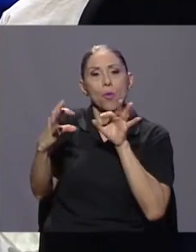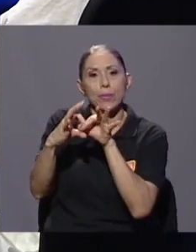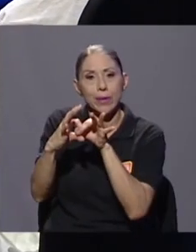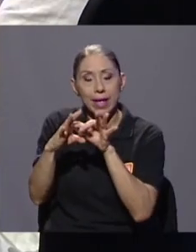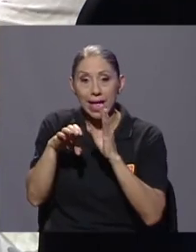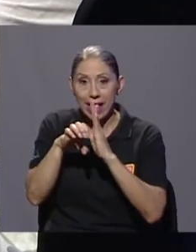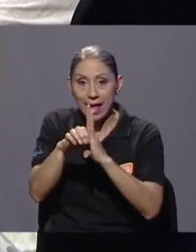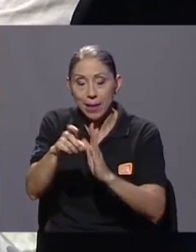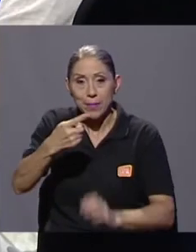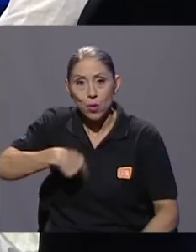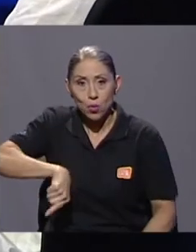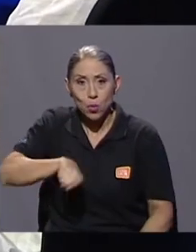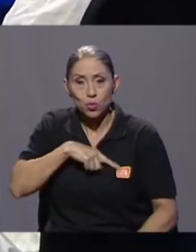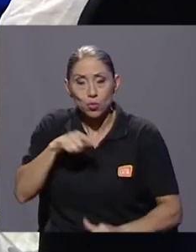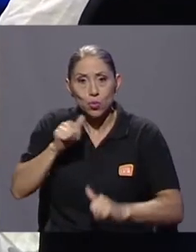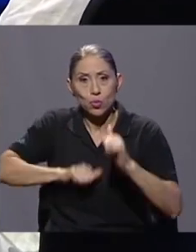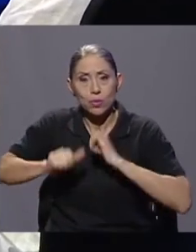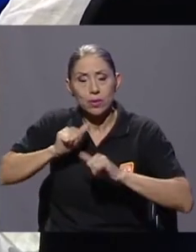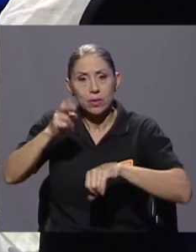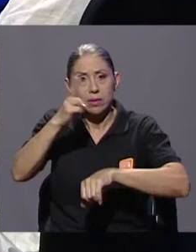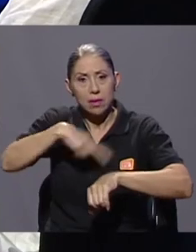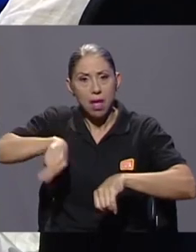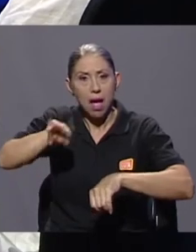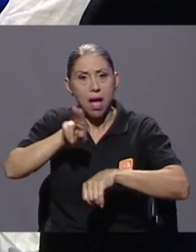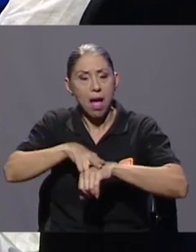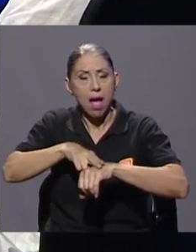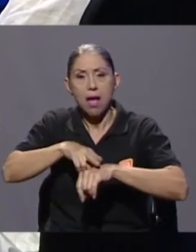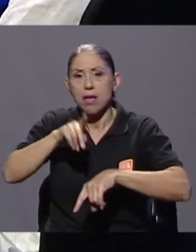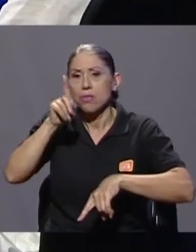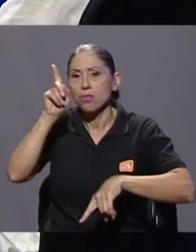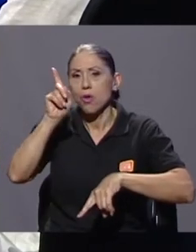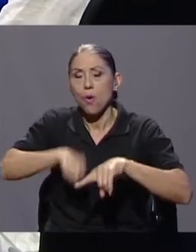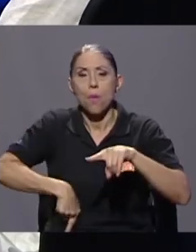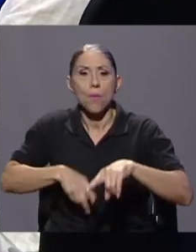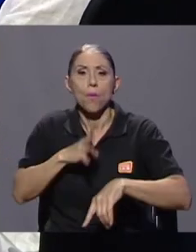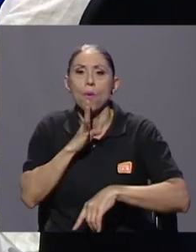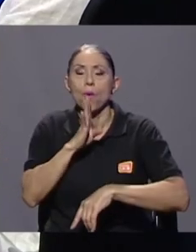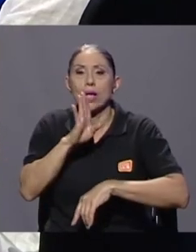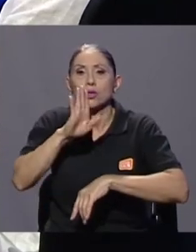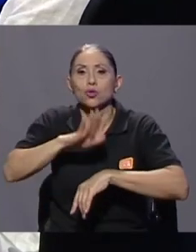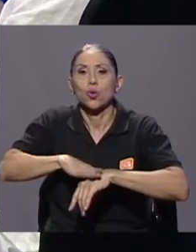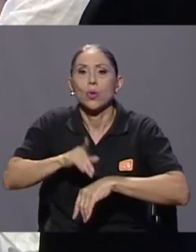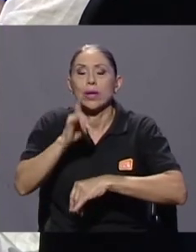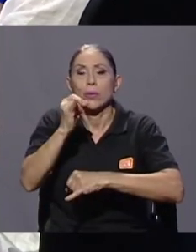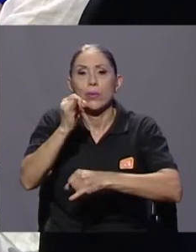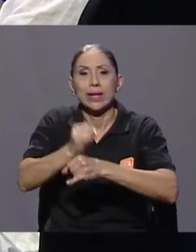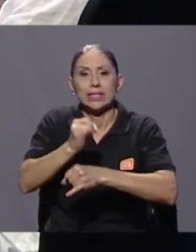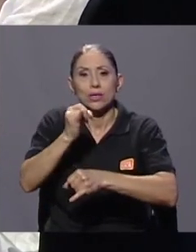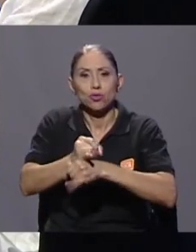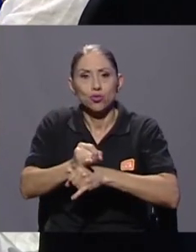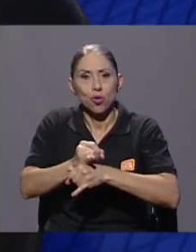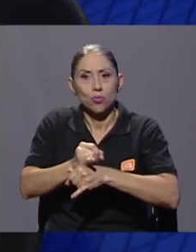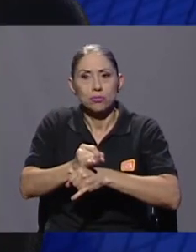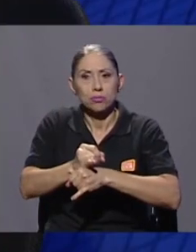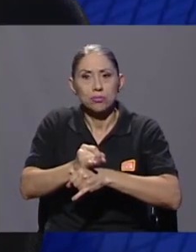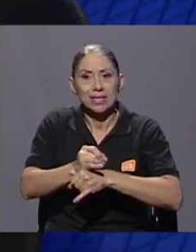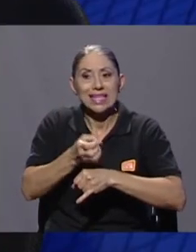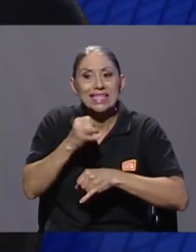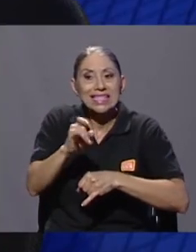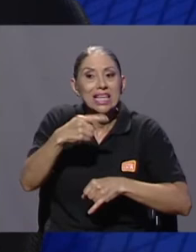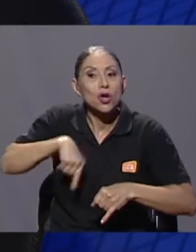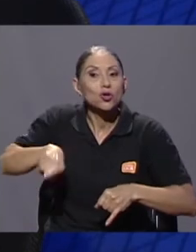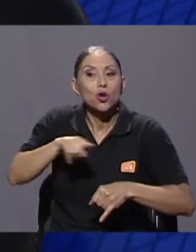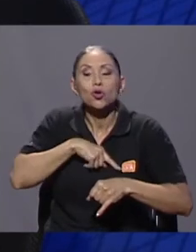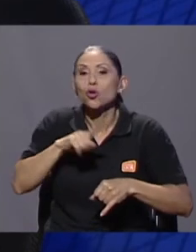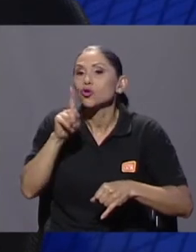en el Teatro Nacional, no podemos hablar de una institución sin incorporar al sector